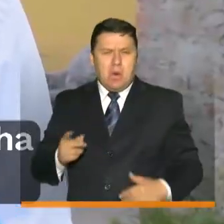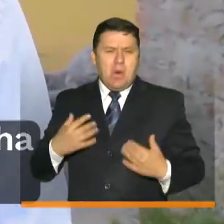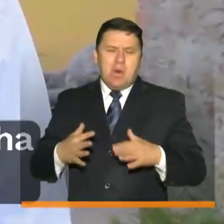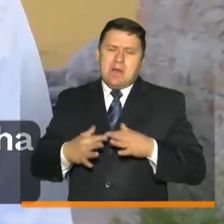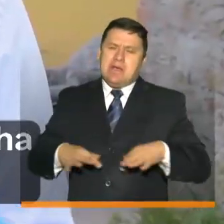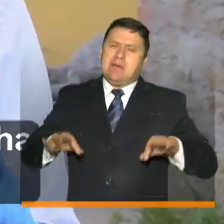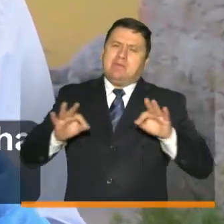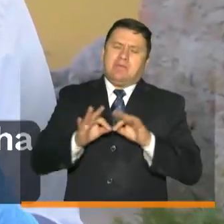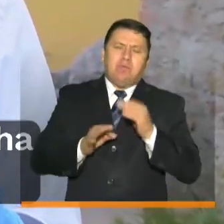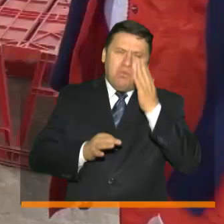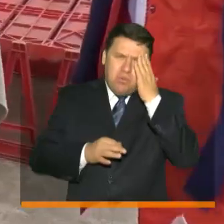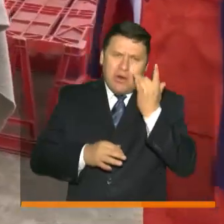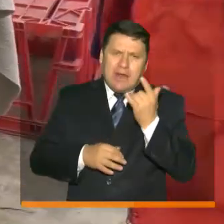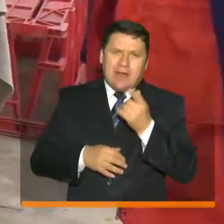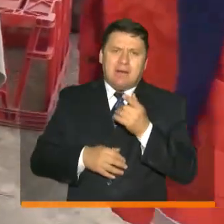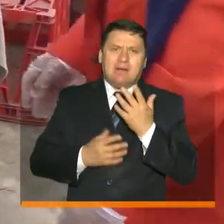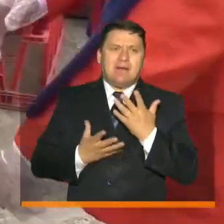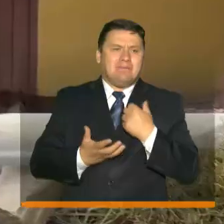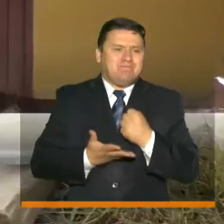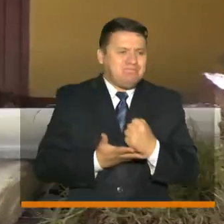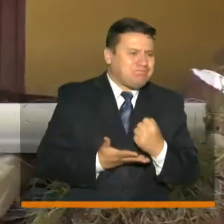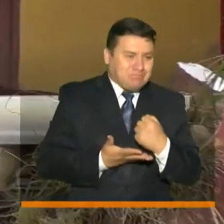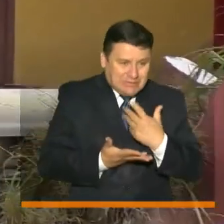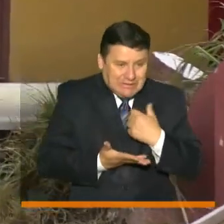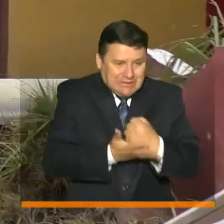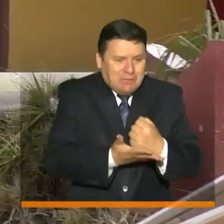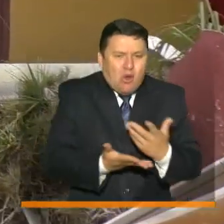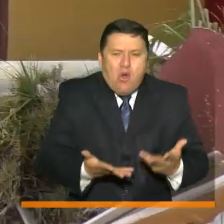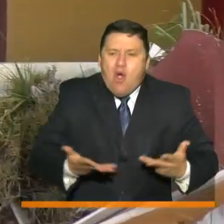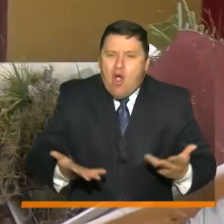muy importante porque mucha gente de pronto quisiera ayudar y no encuentra cómo